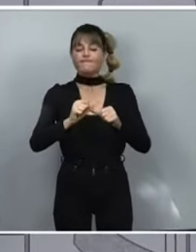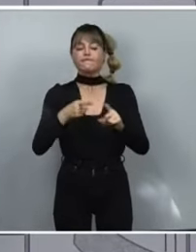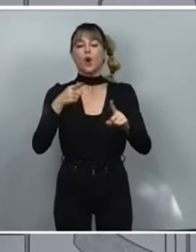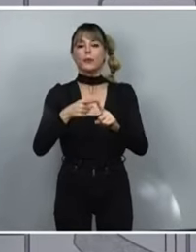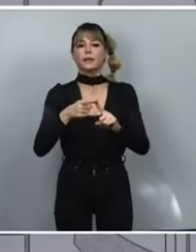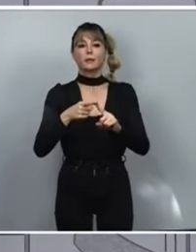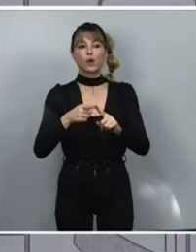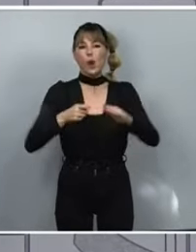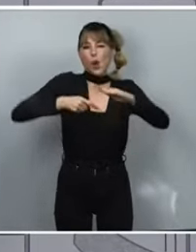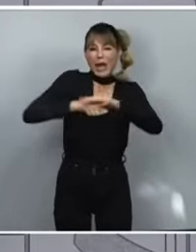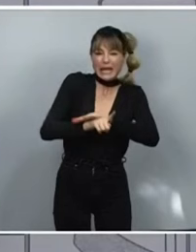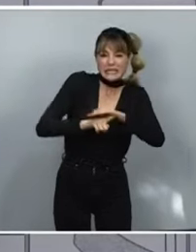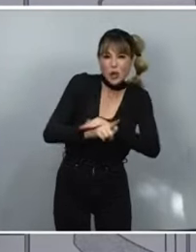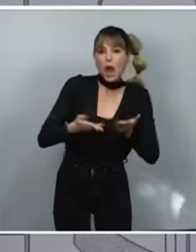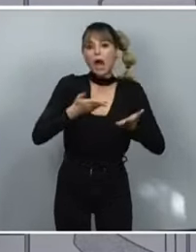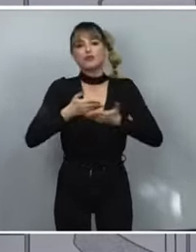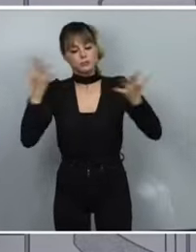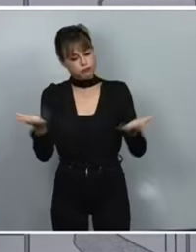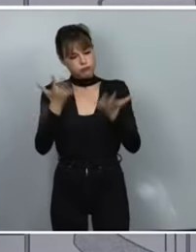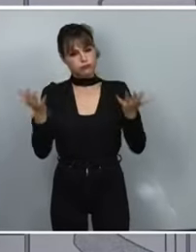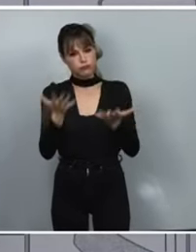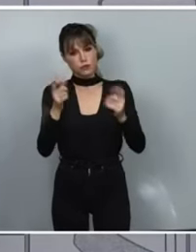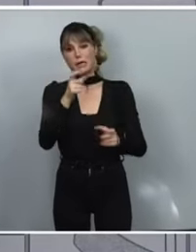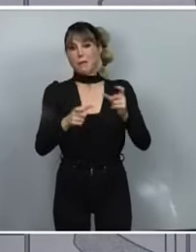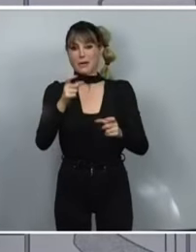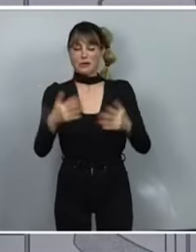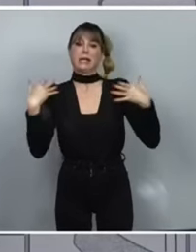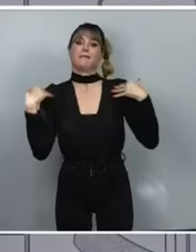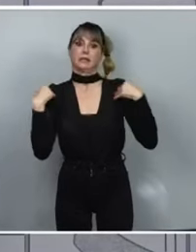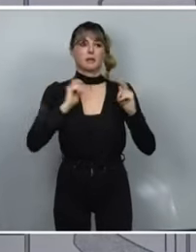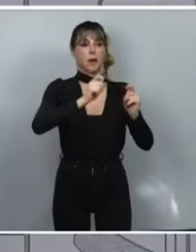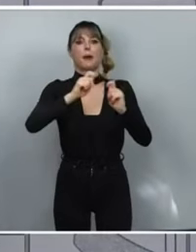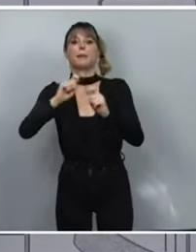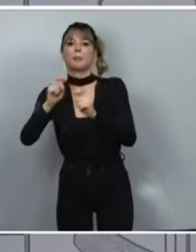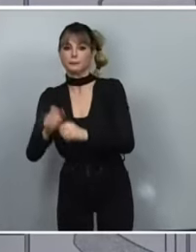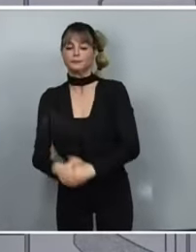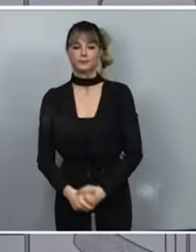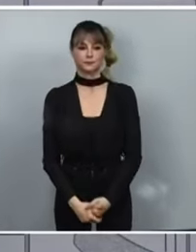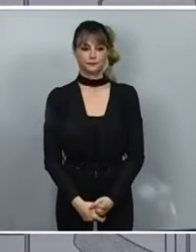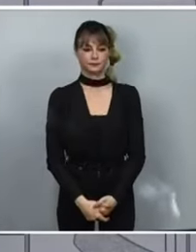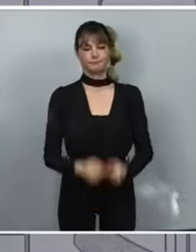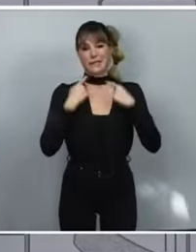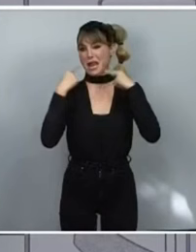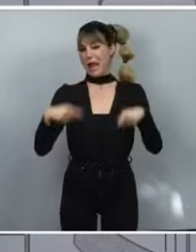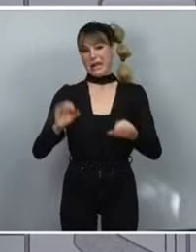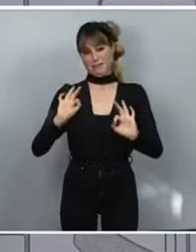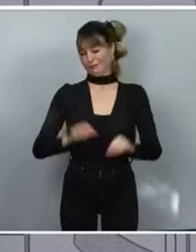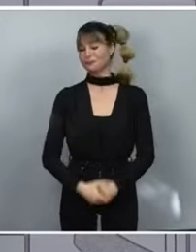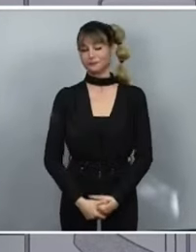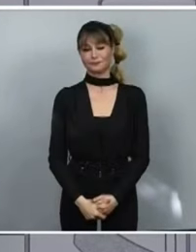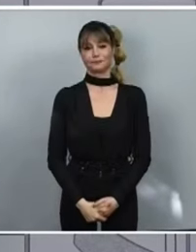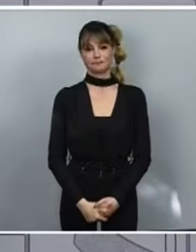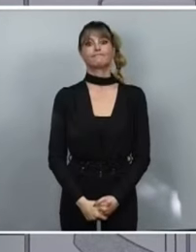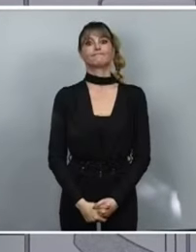toda la tramitación de las ayudas a los damnificados por esta tragedia. También les informo que